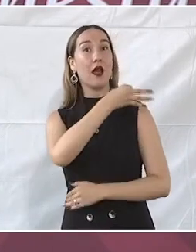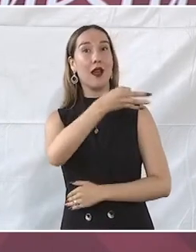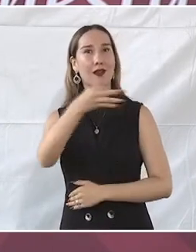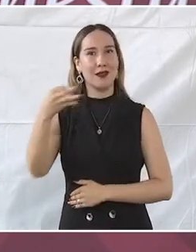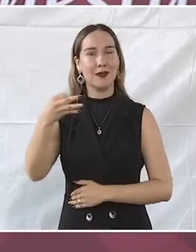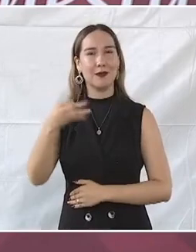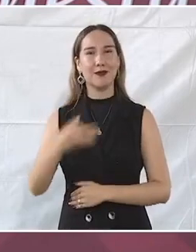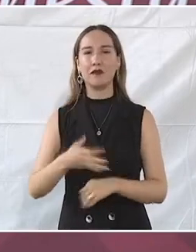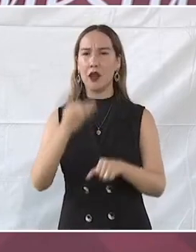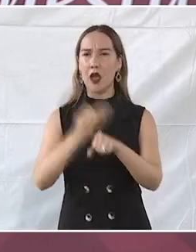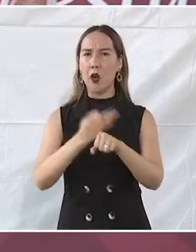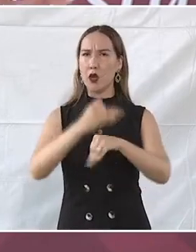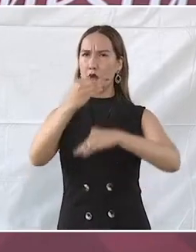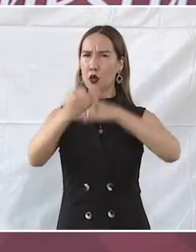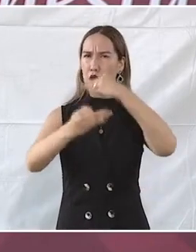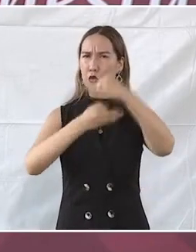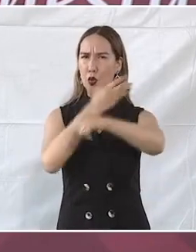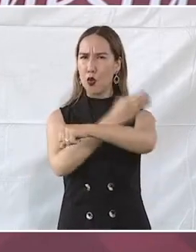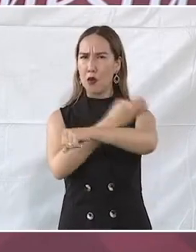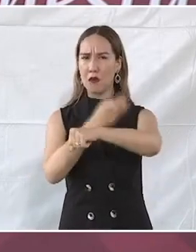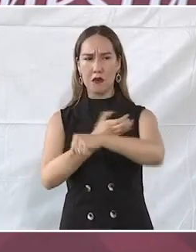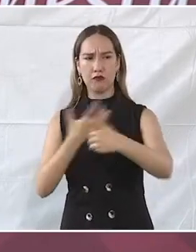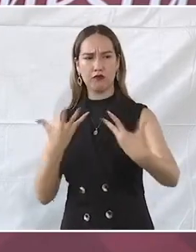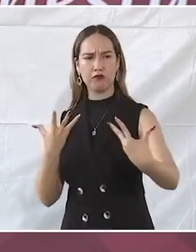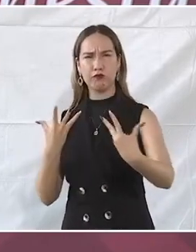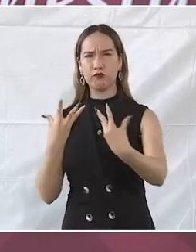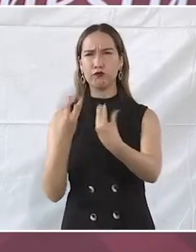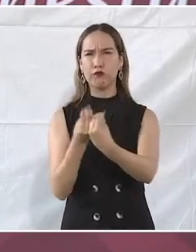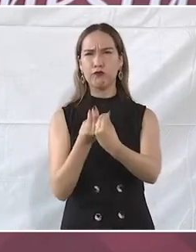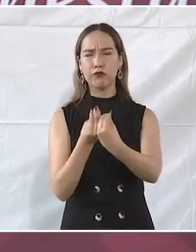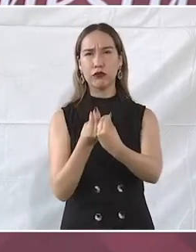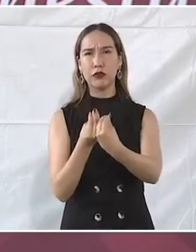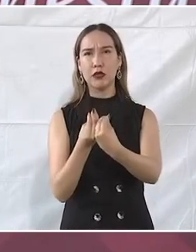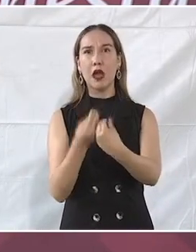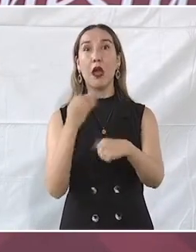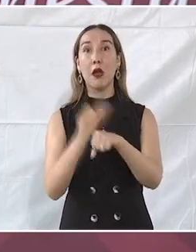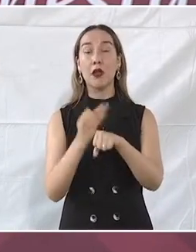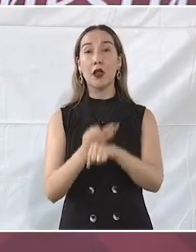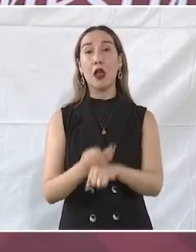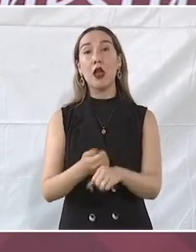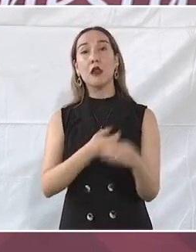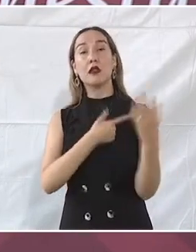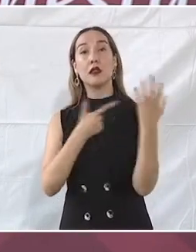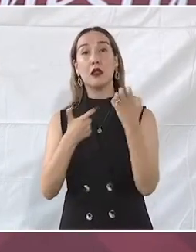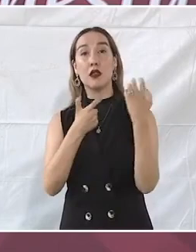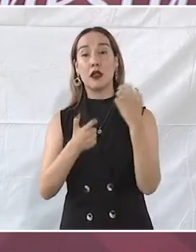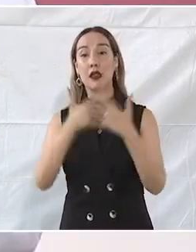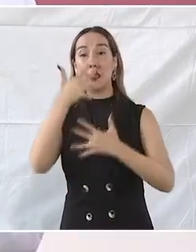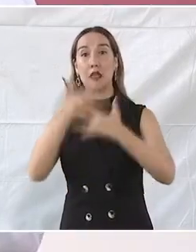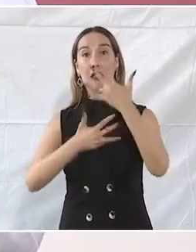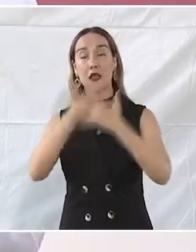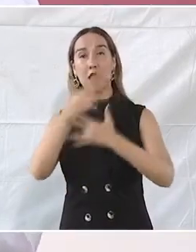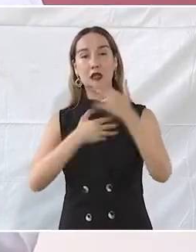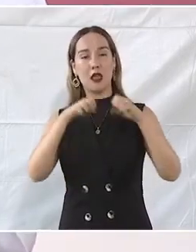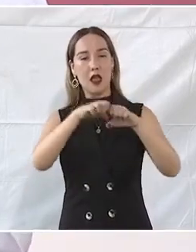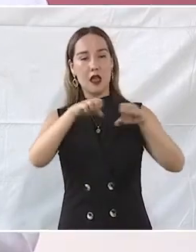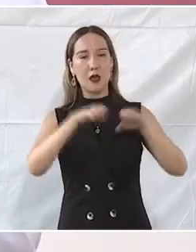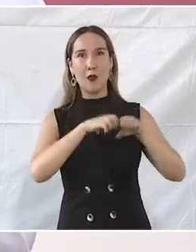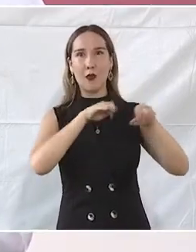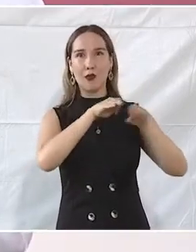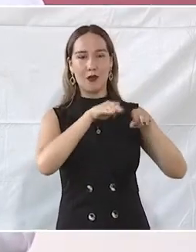entre todas y todos los compañeros aquí presentes, hemos instalado 715 comités en todo el país.